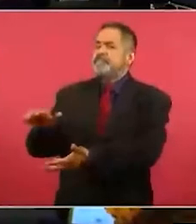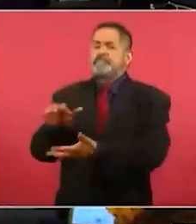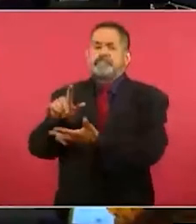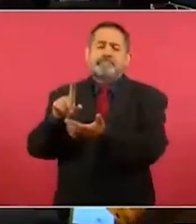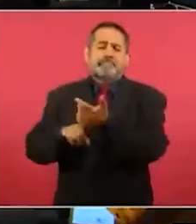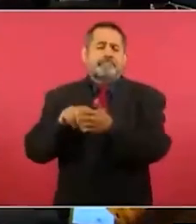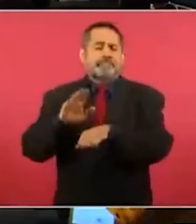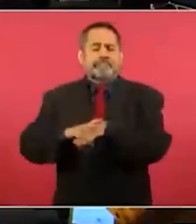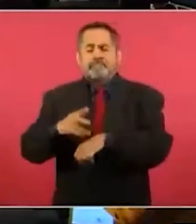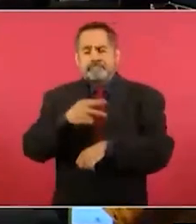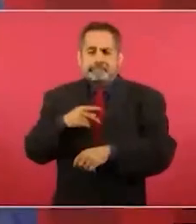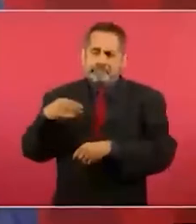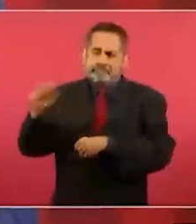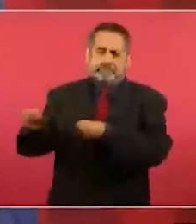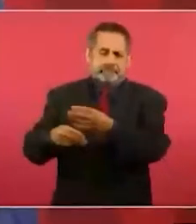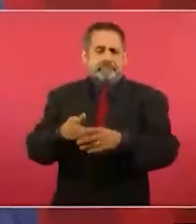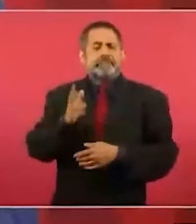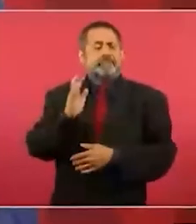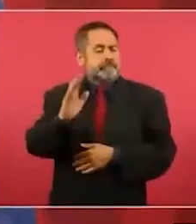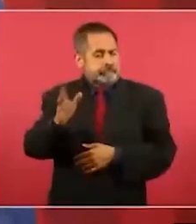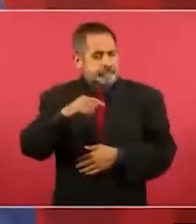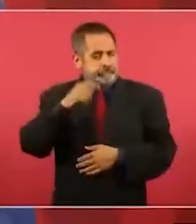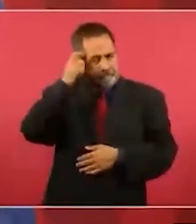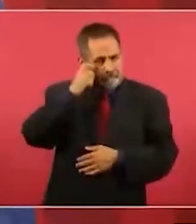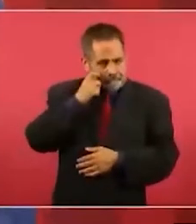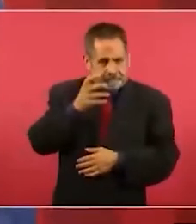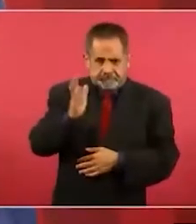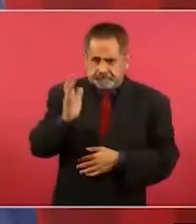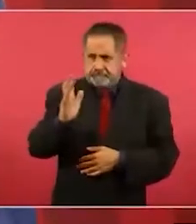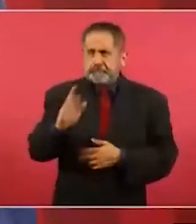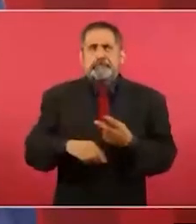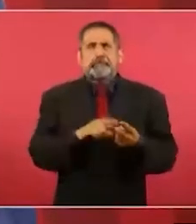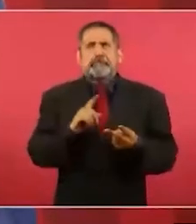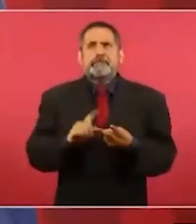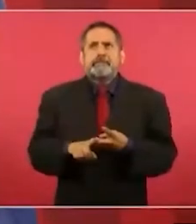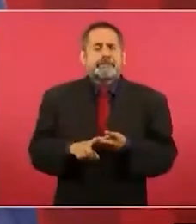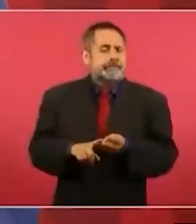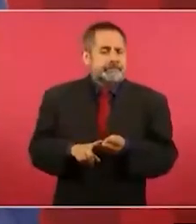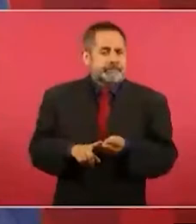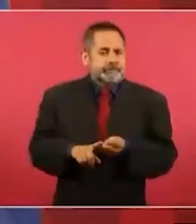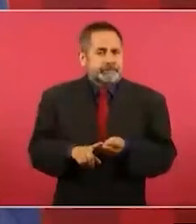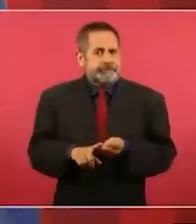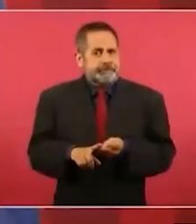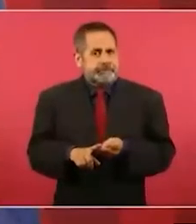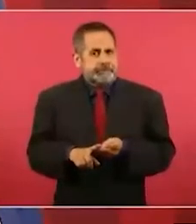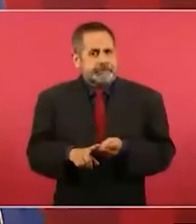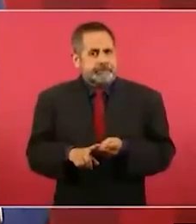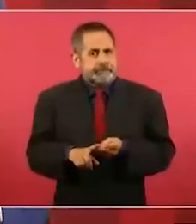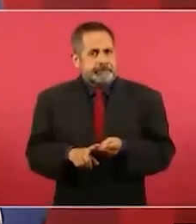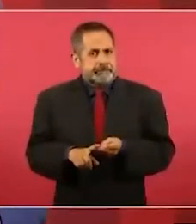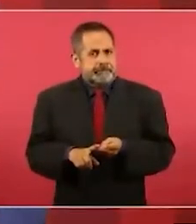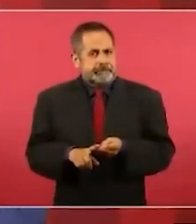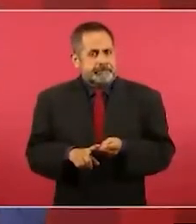Ya se hizo En Guerrero Se hizo En